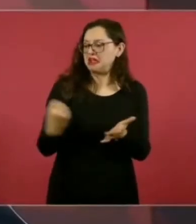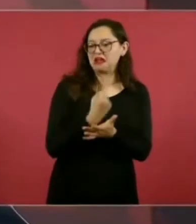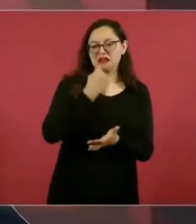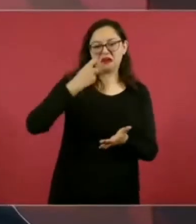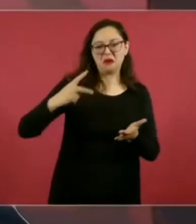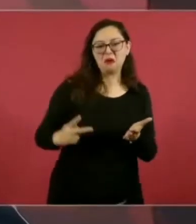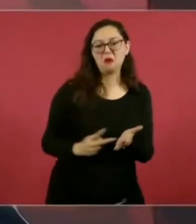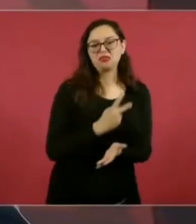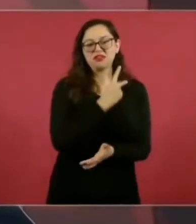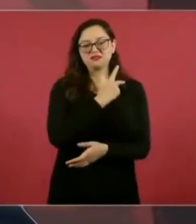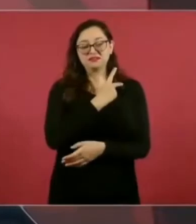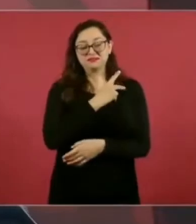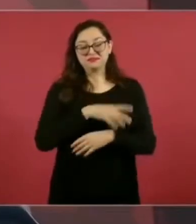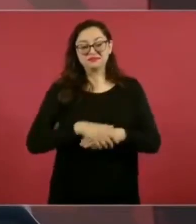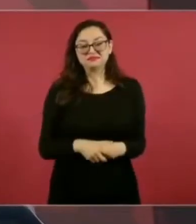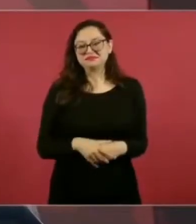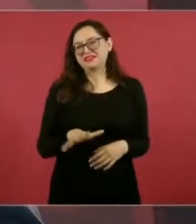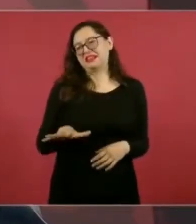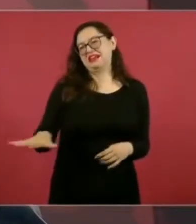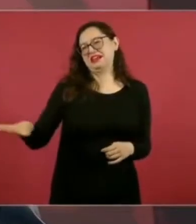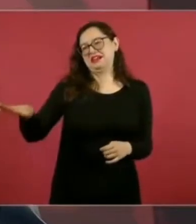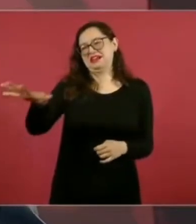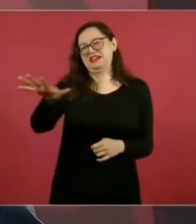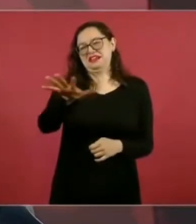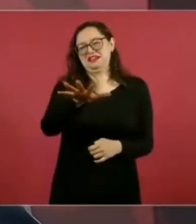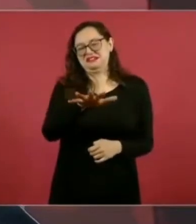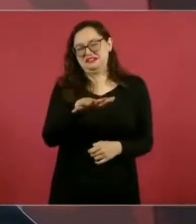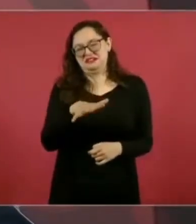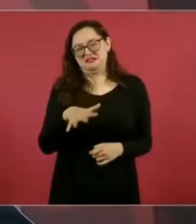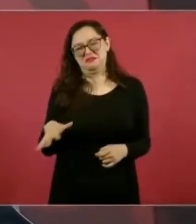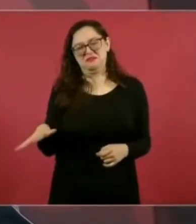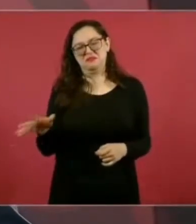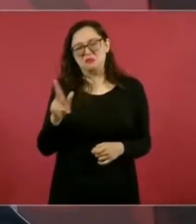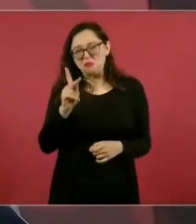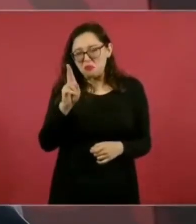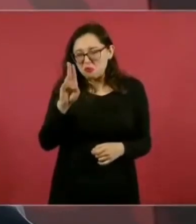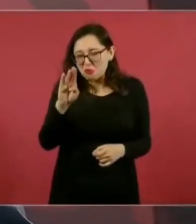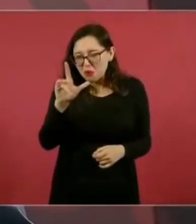porque el pueblo no existía